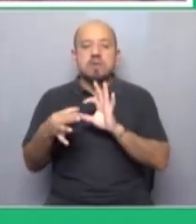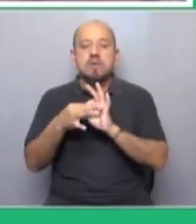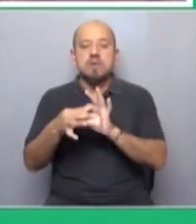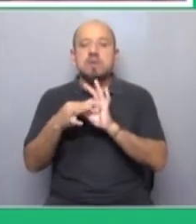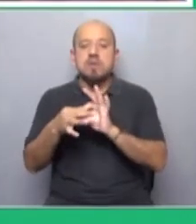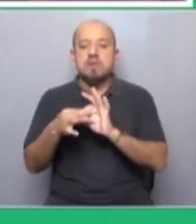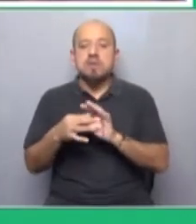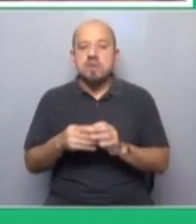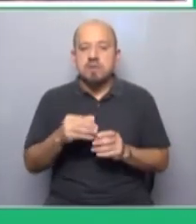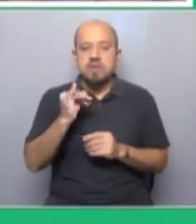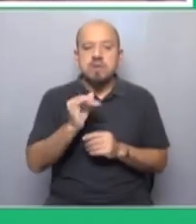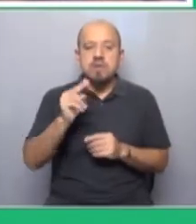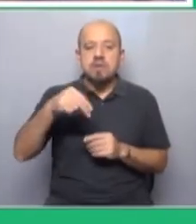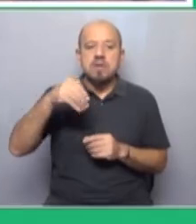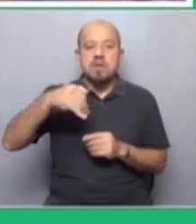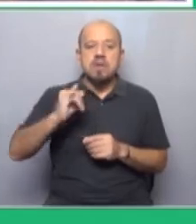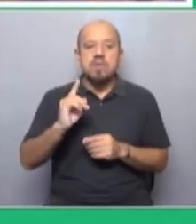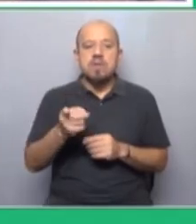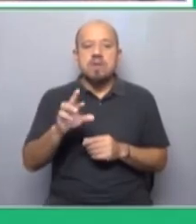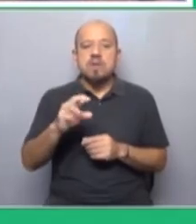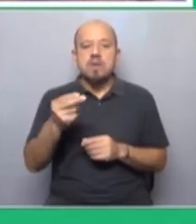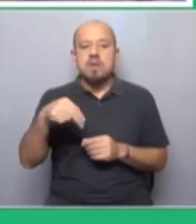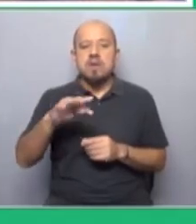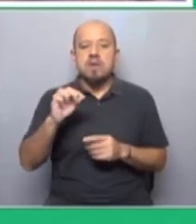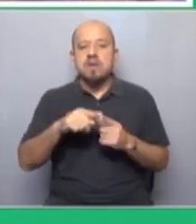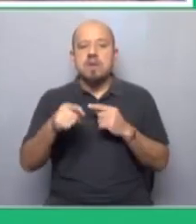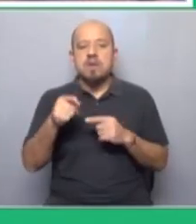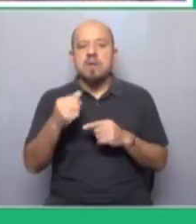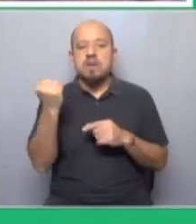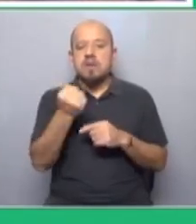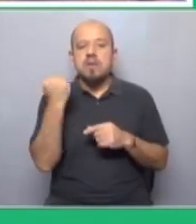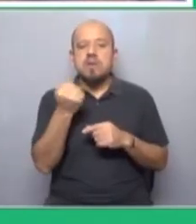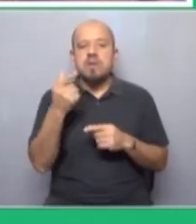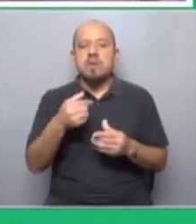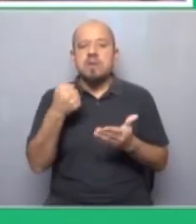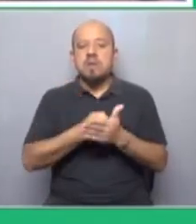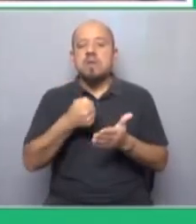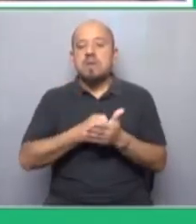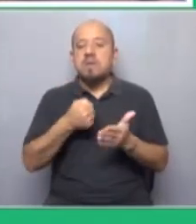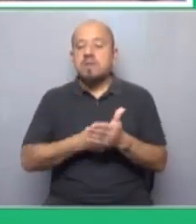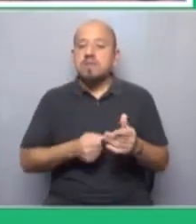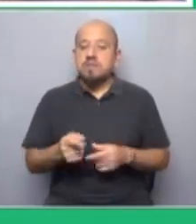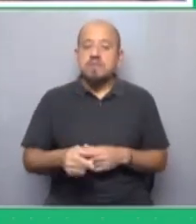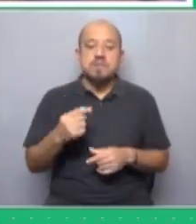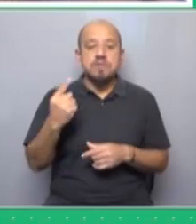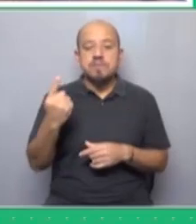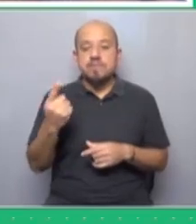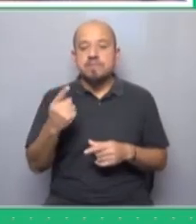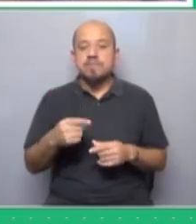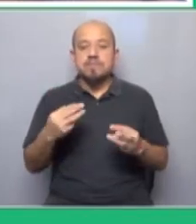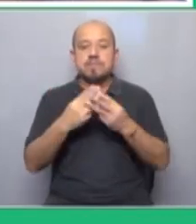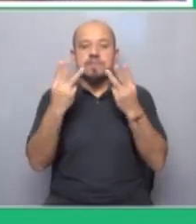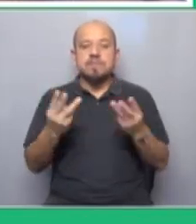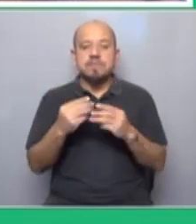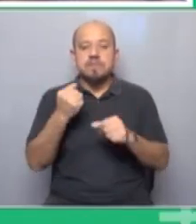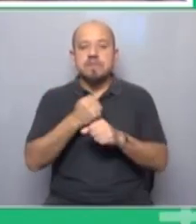obrera inmigrante. Y eso es muy importante porque esta lucha se vuelve central a la lucha general de la